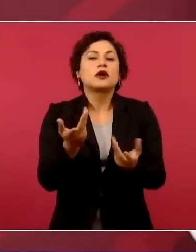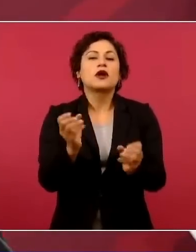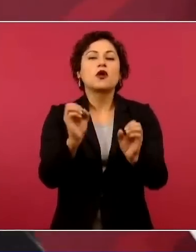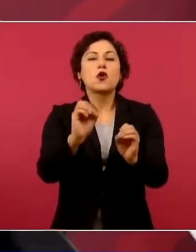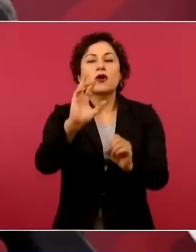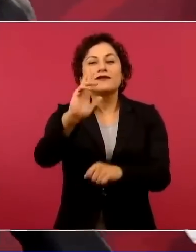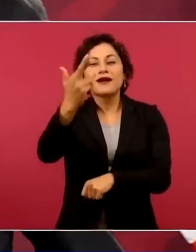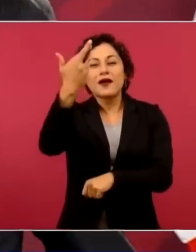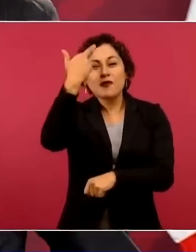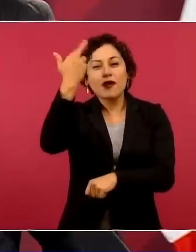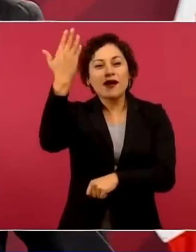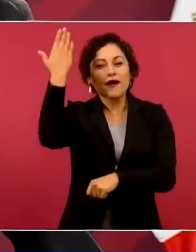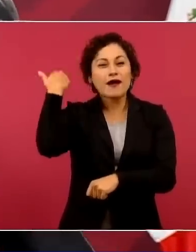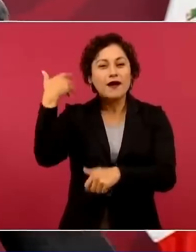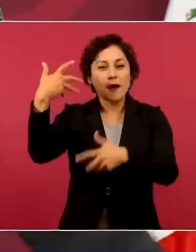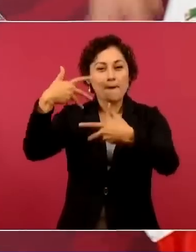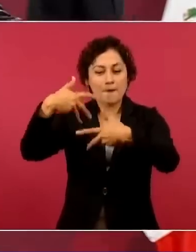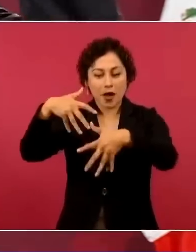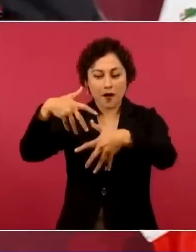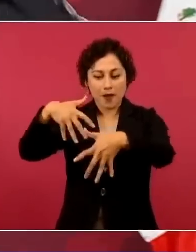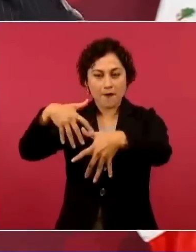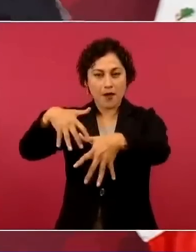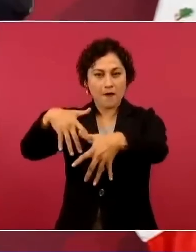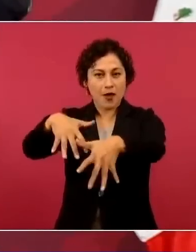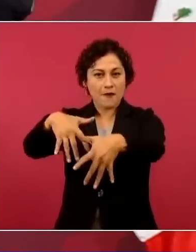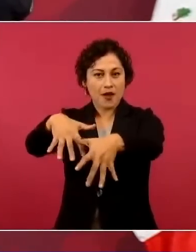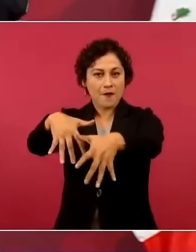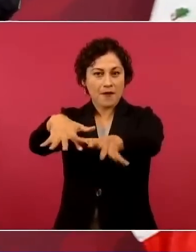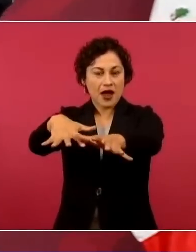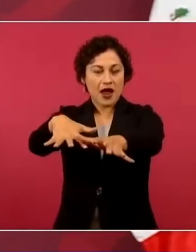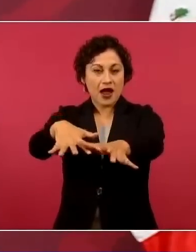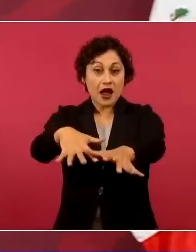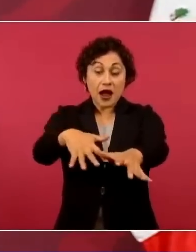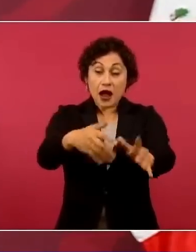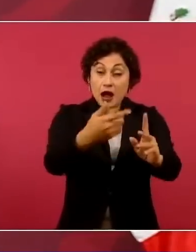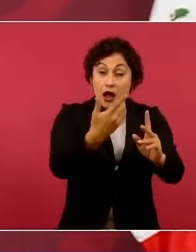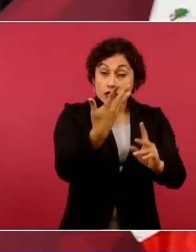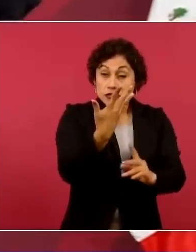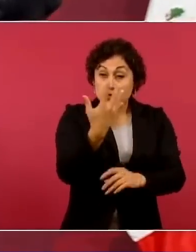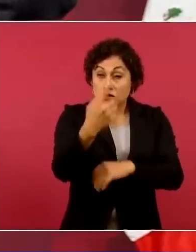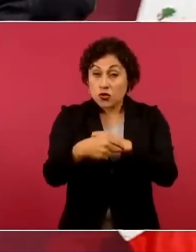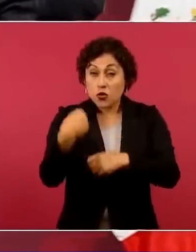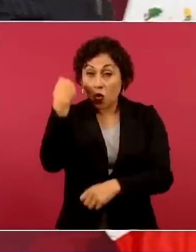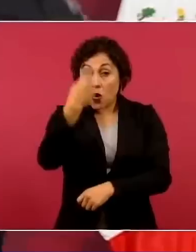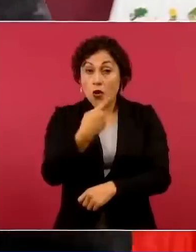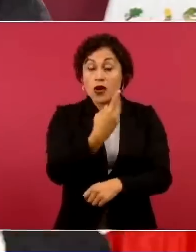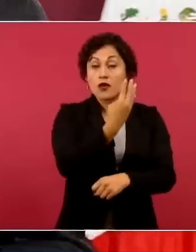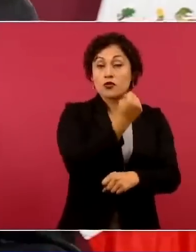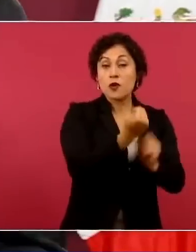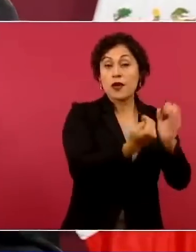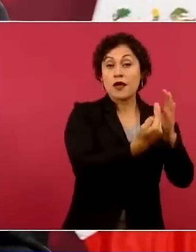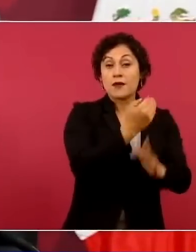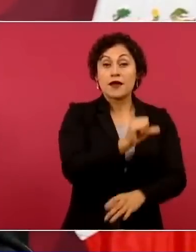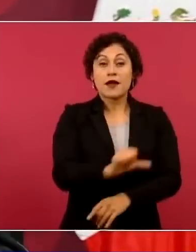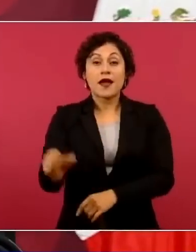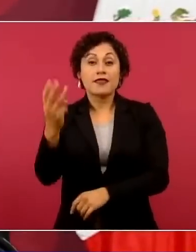cinco horas, desde las nueve de la mañana hasta las tres de la tarde,